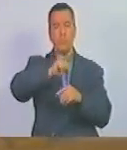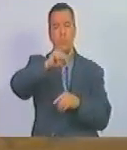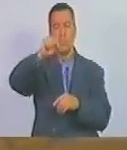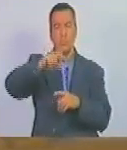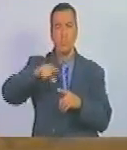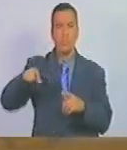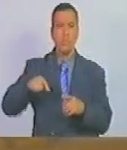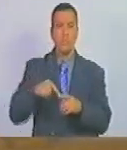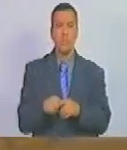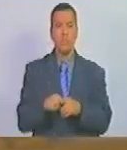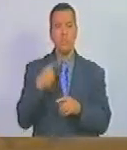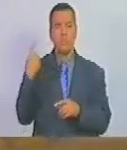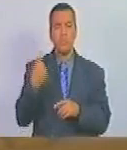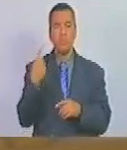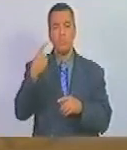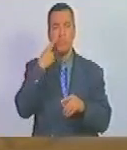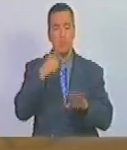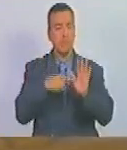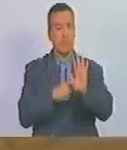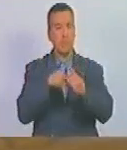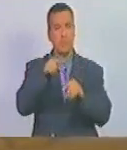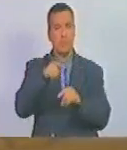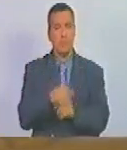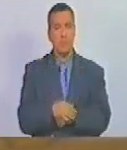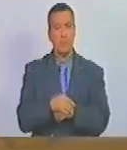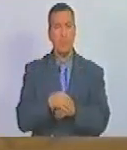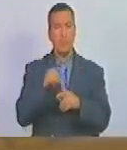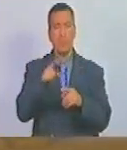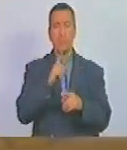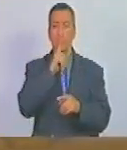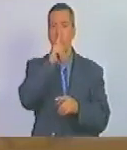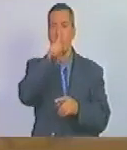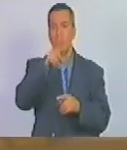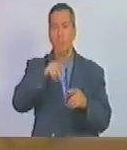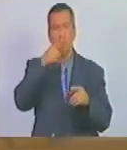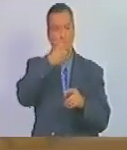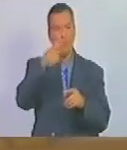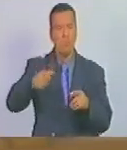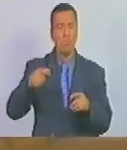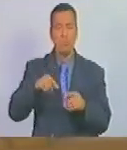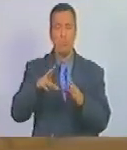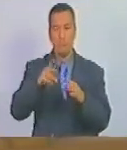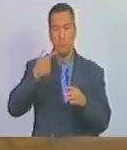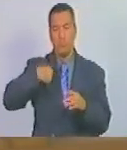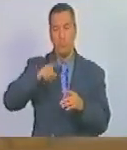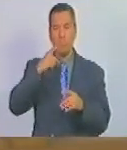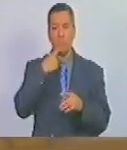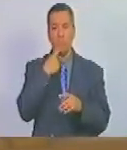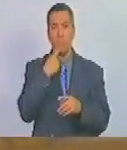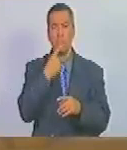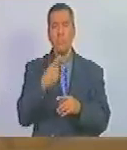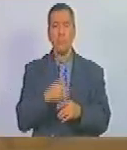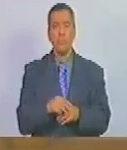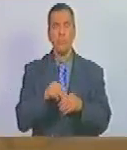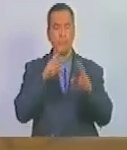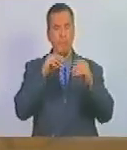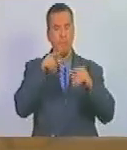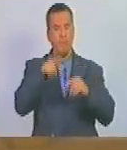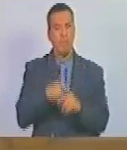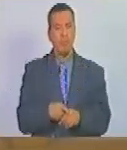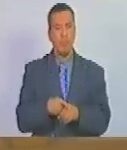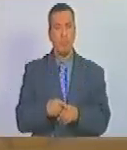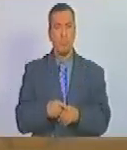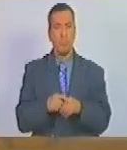no solo frente a ello a ese silencio los pueblos deben hablar deben hablar con